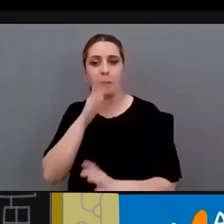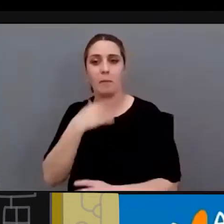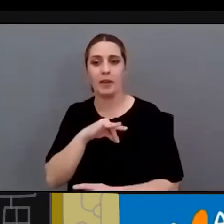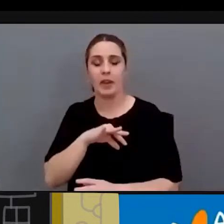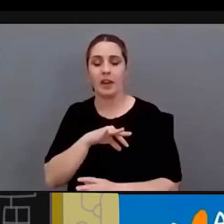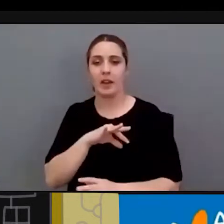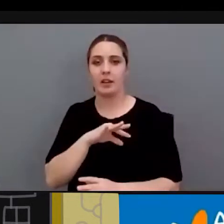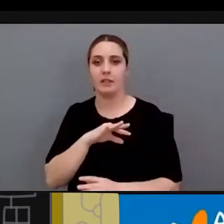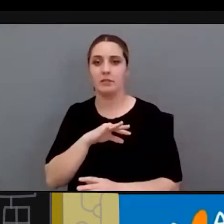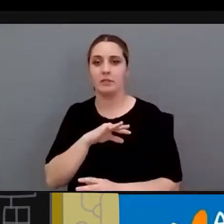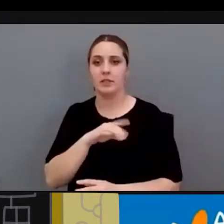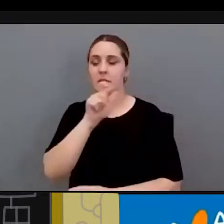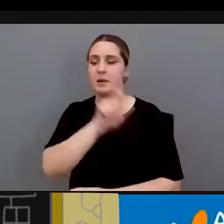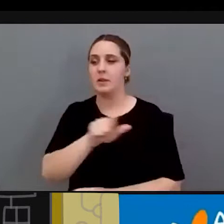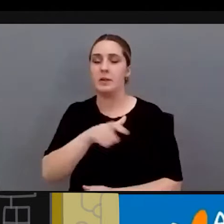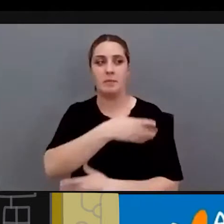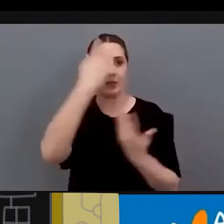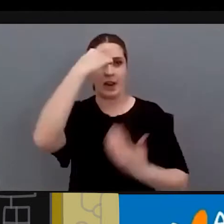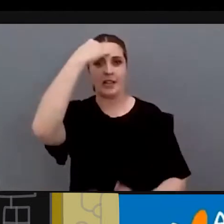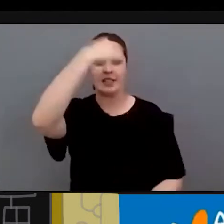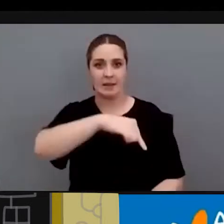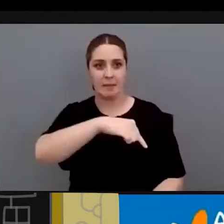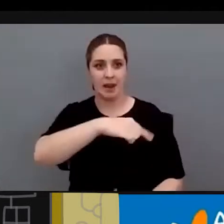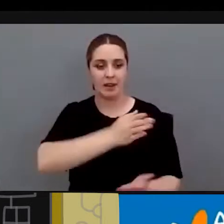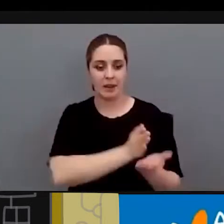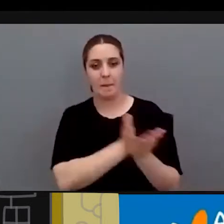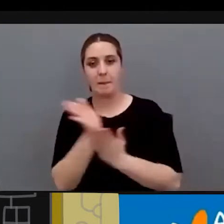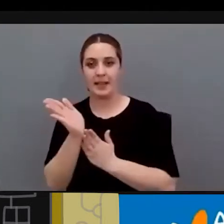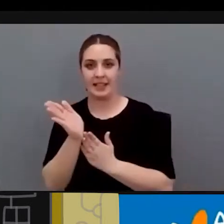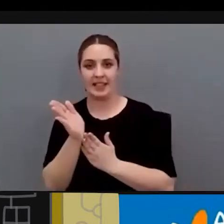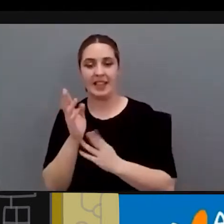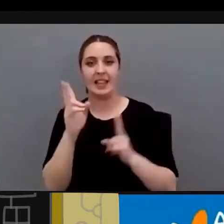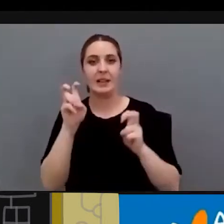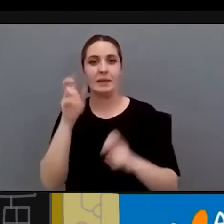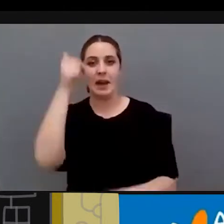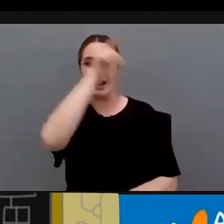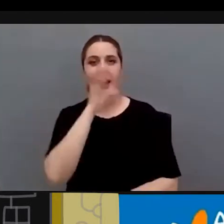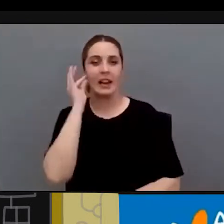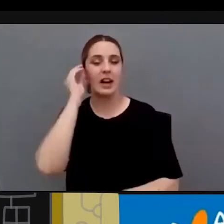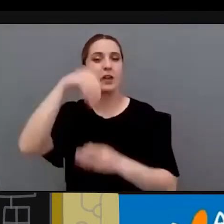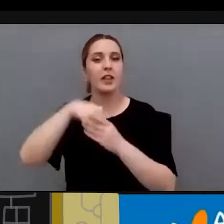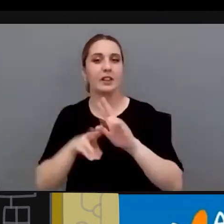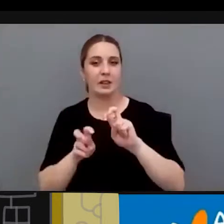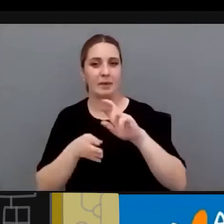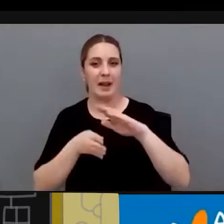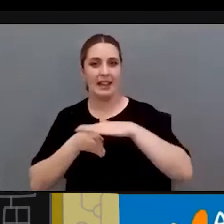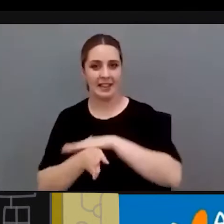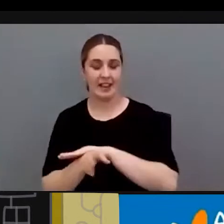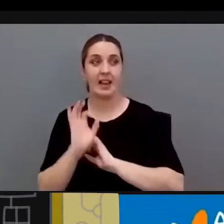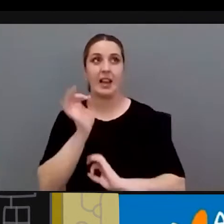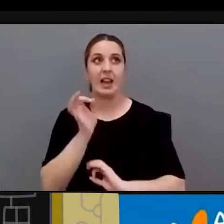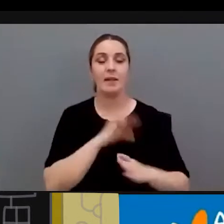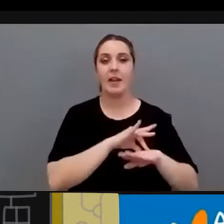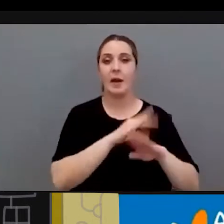y que la gente sea consciente de esa vertiente de género en la accesibilidad, ¿no? Es verdad que ha habido manuales, como tú has